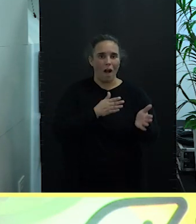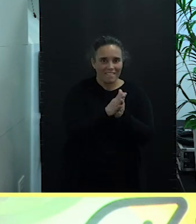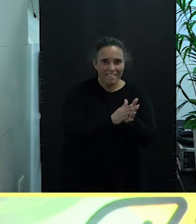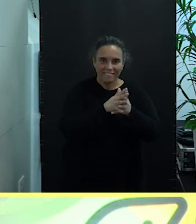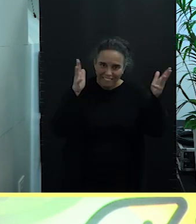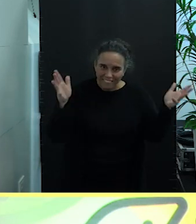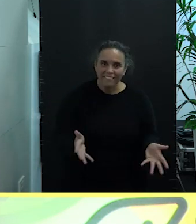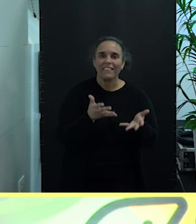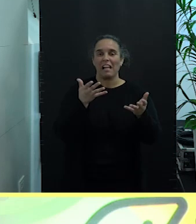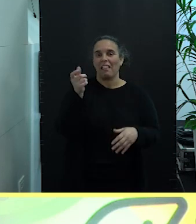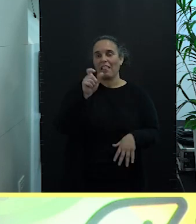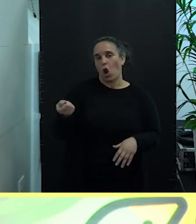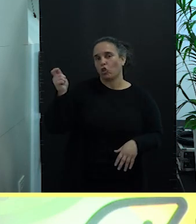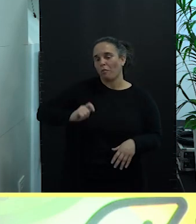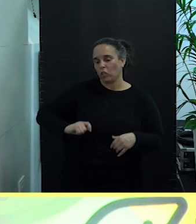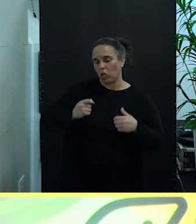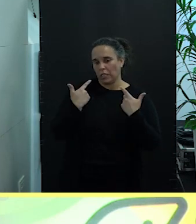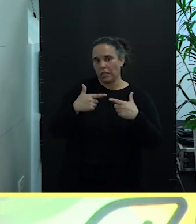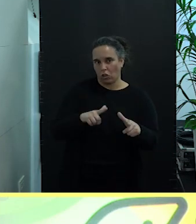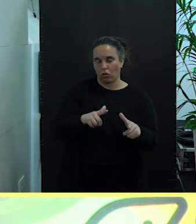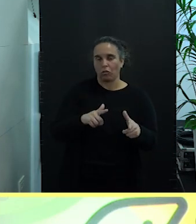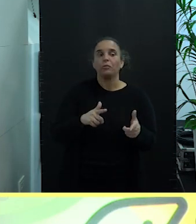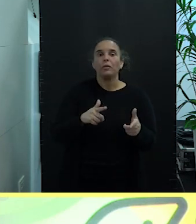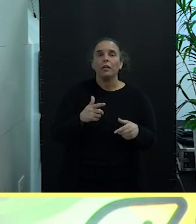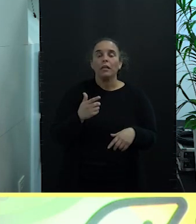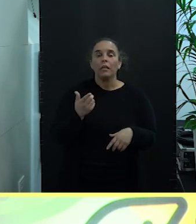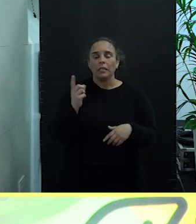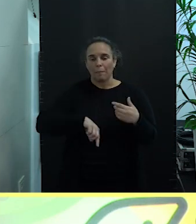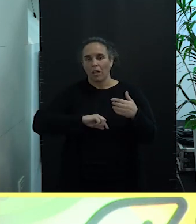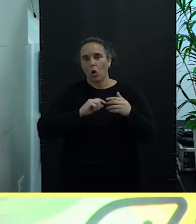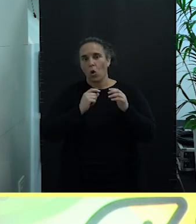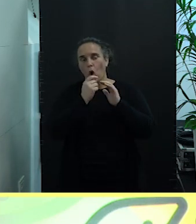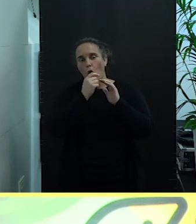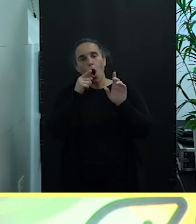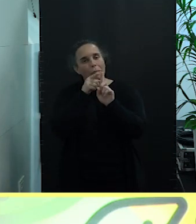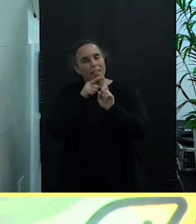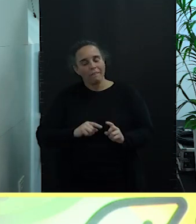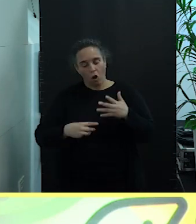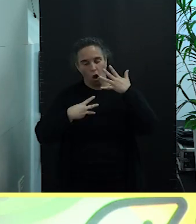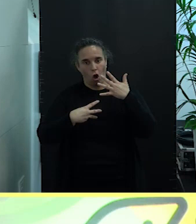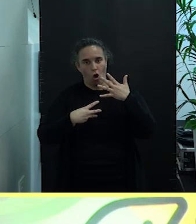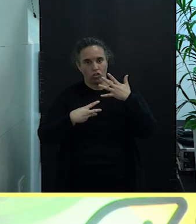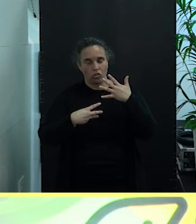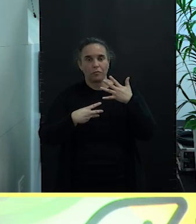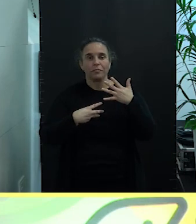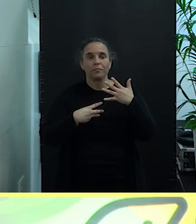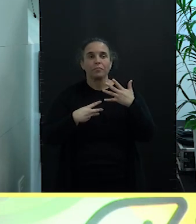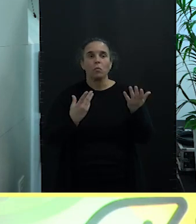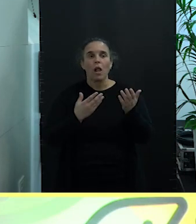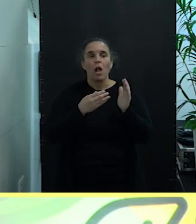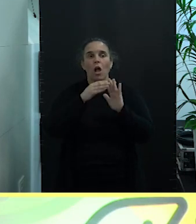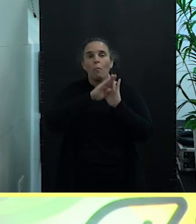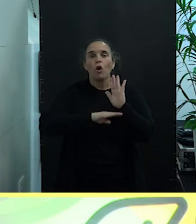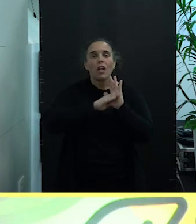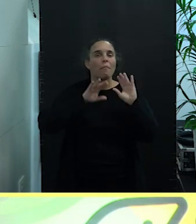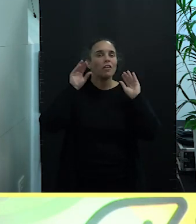de los profesionales del sector. Y hay un objetivo 8, que es establecer programas formativos